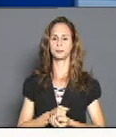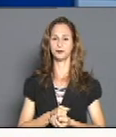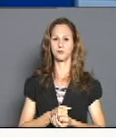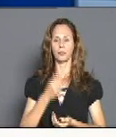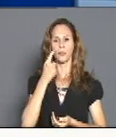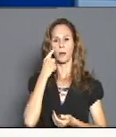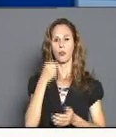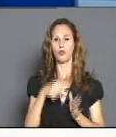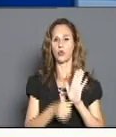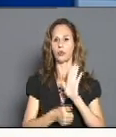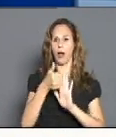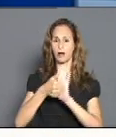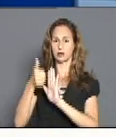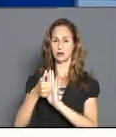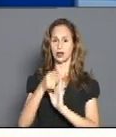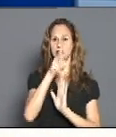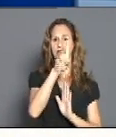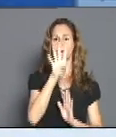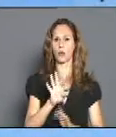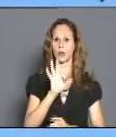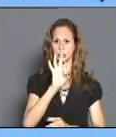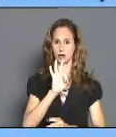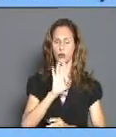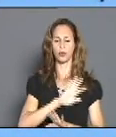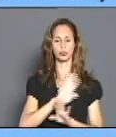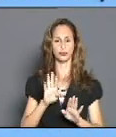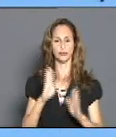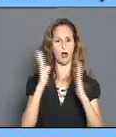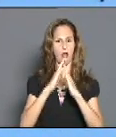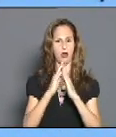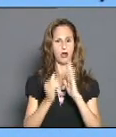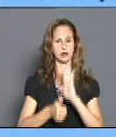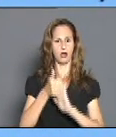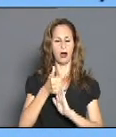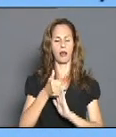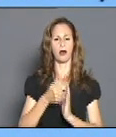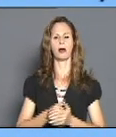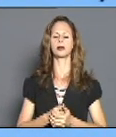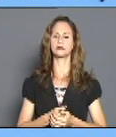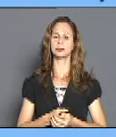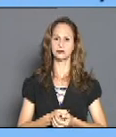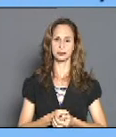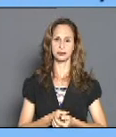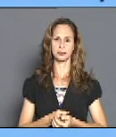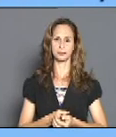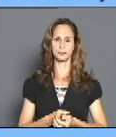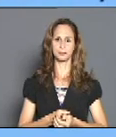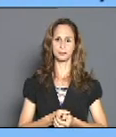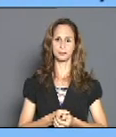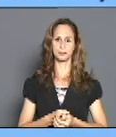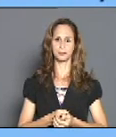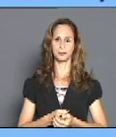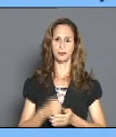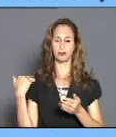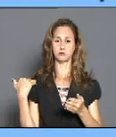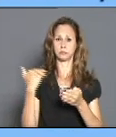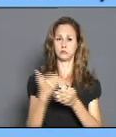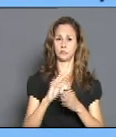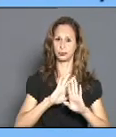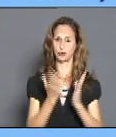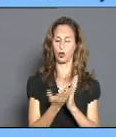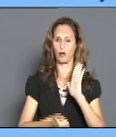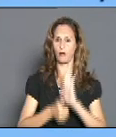a ver los egresados. 148 personas regresaron a sus hogares con altas clínicas. Y ya se han recuperado en la provincia. Luego de padecer la